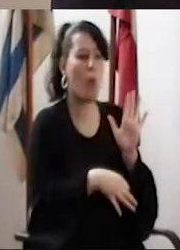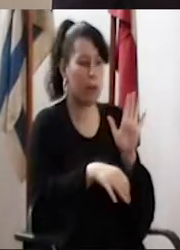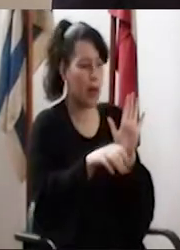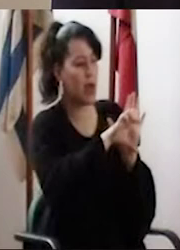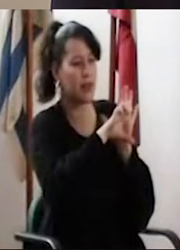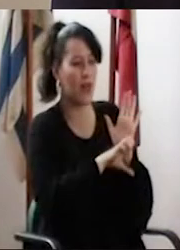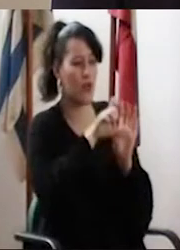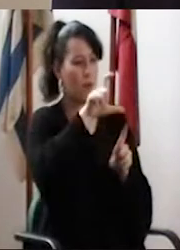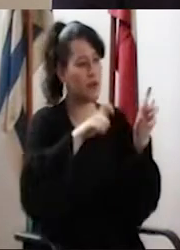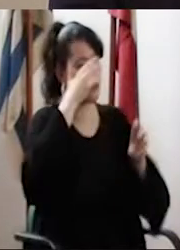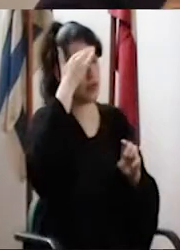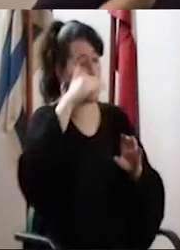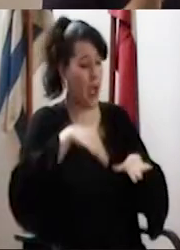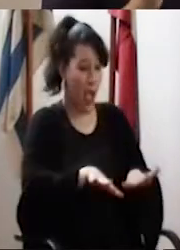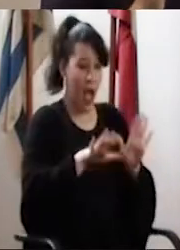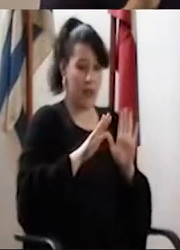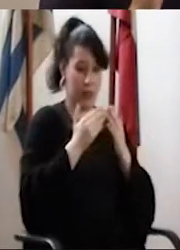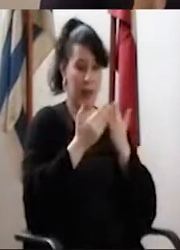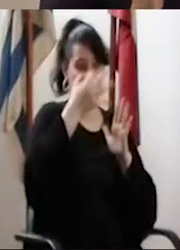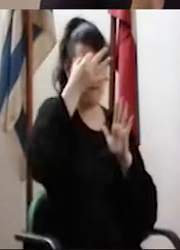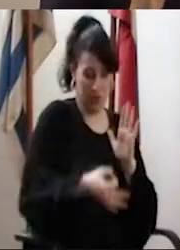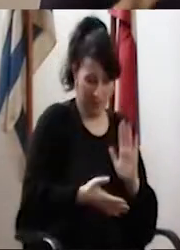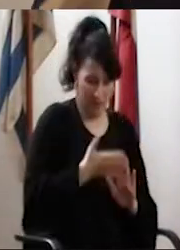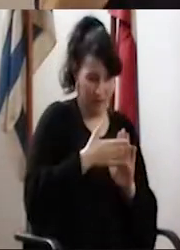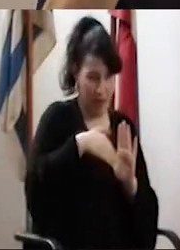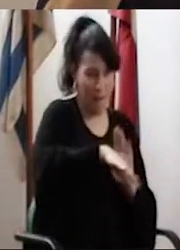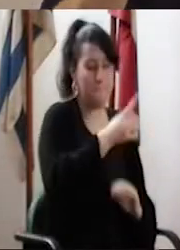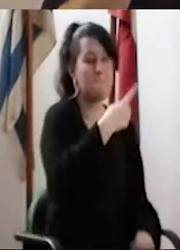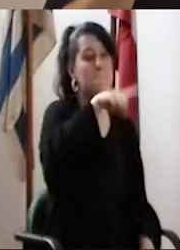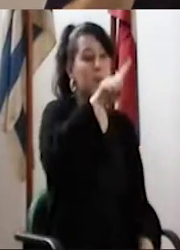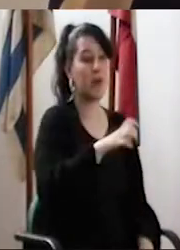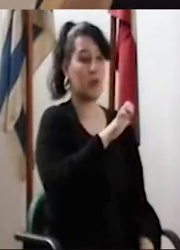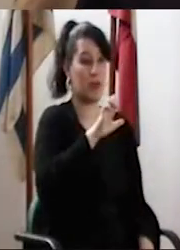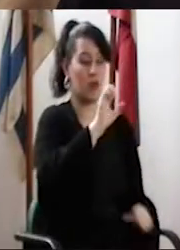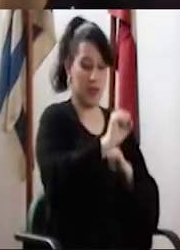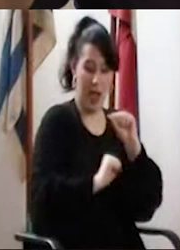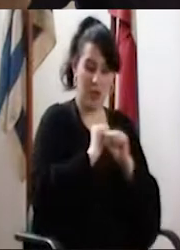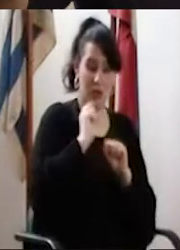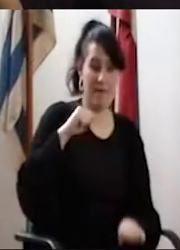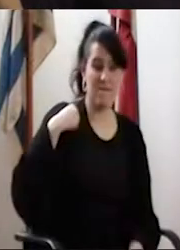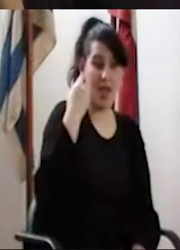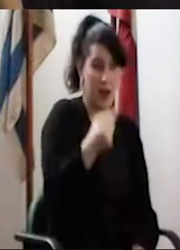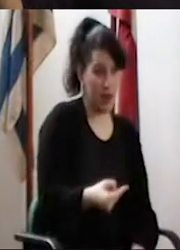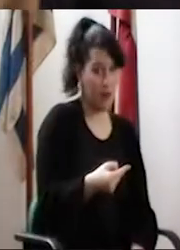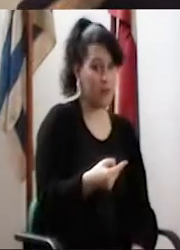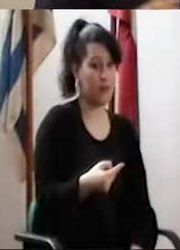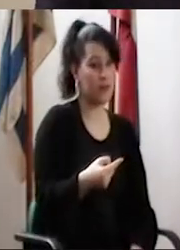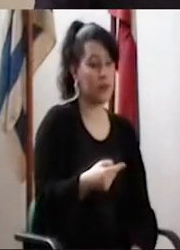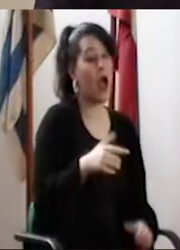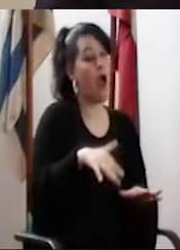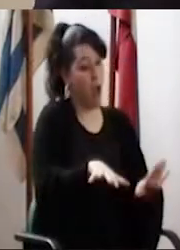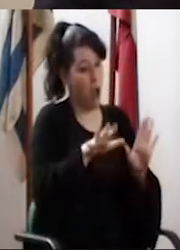Estatuto del Personal Docente. Porque antes de que empiece a regir, que va a empezar a regir el primero de enero del año próximo,